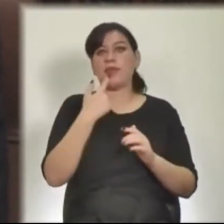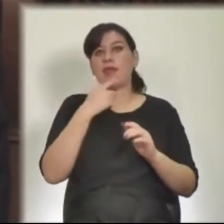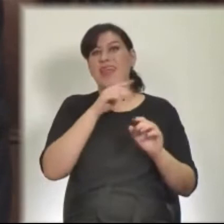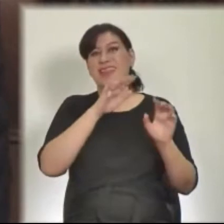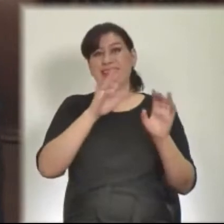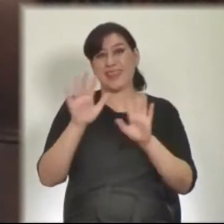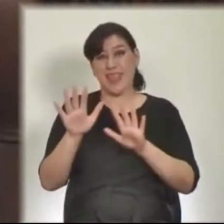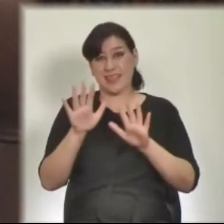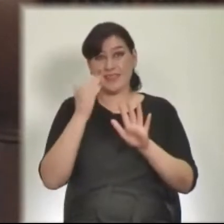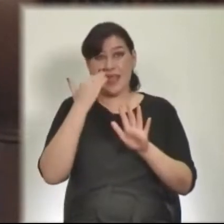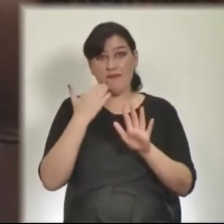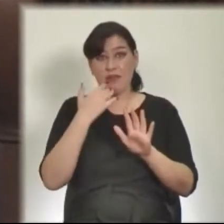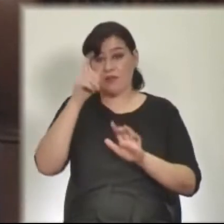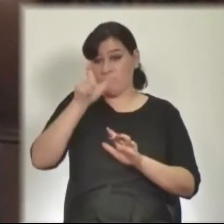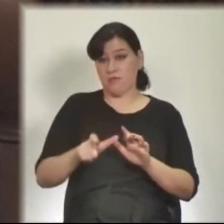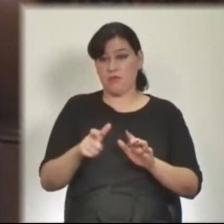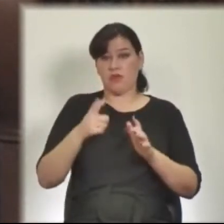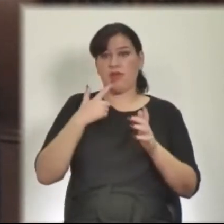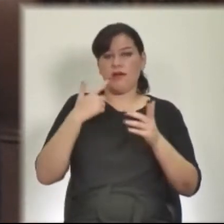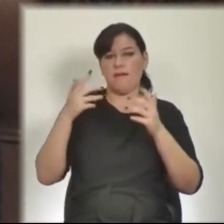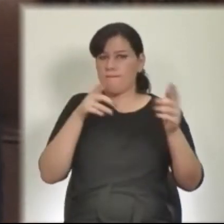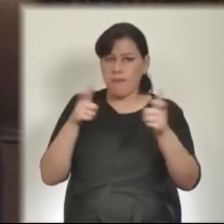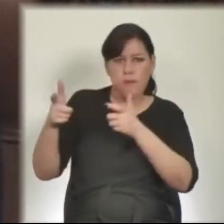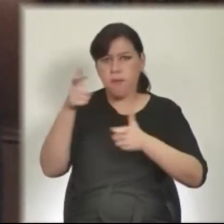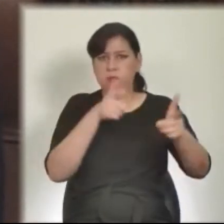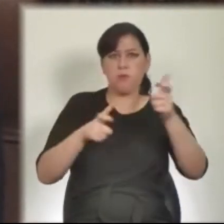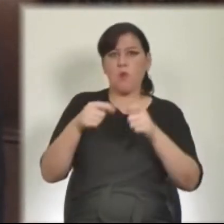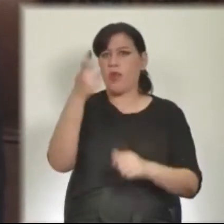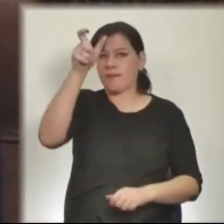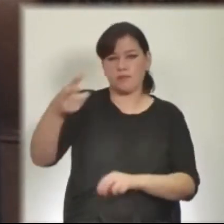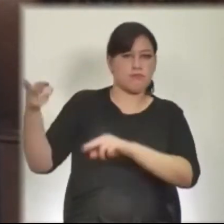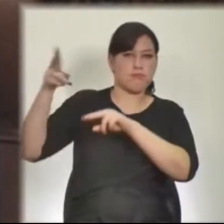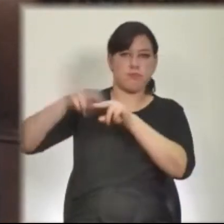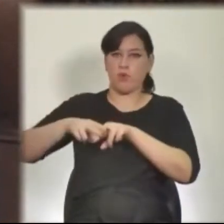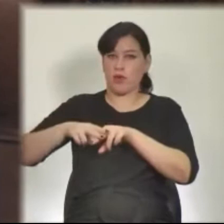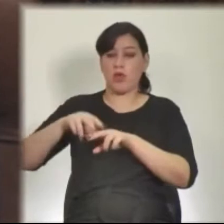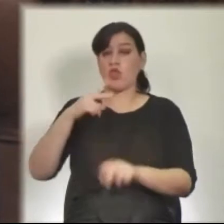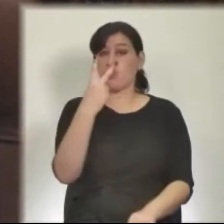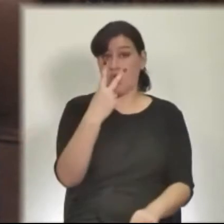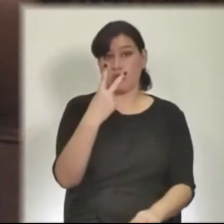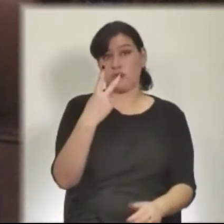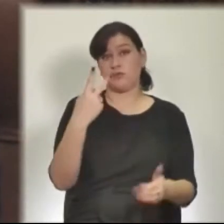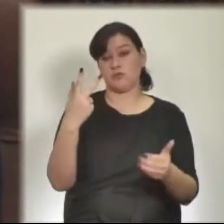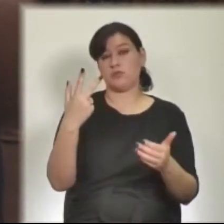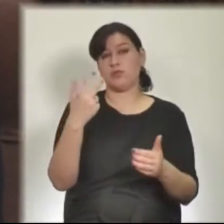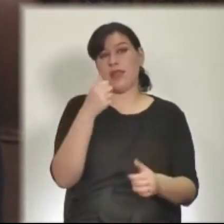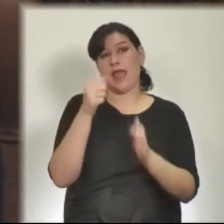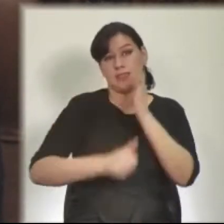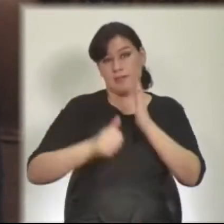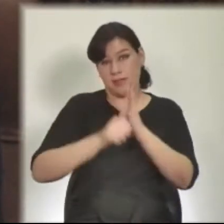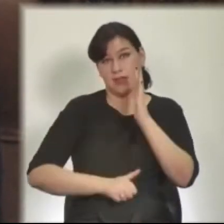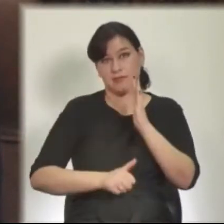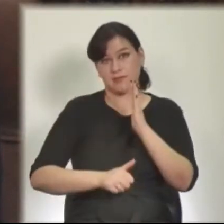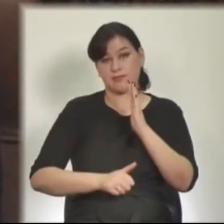rapiña en el barrio Maracaná y en el intercambio de disparos una persona murió y otras dos resultaron heridas.